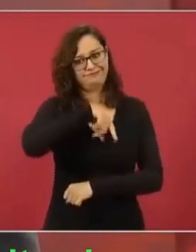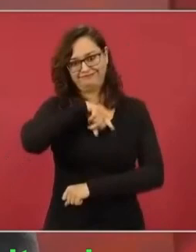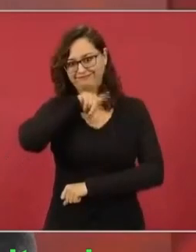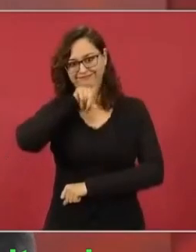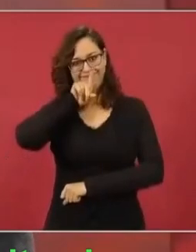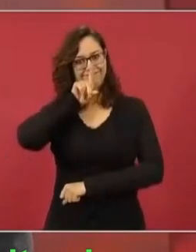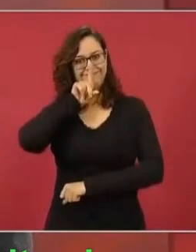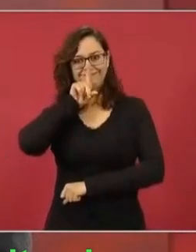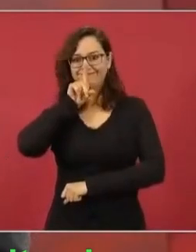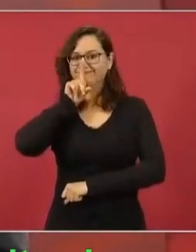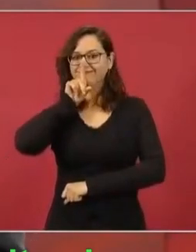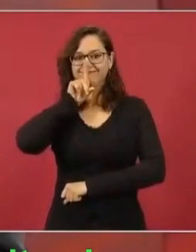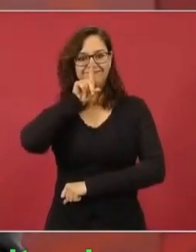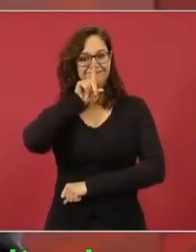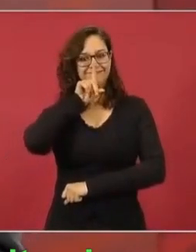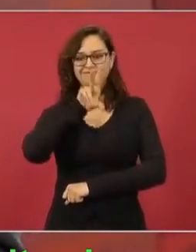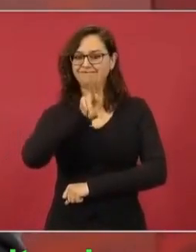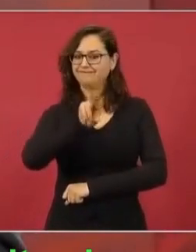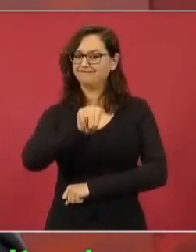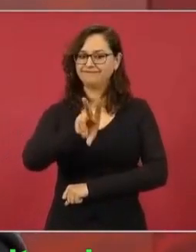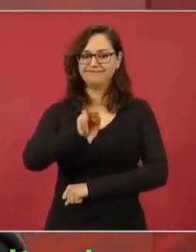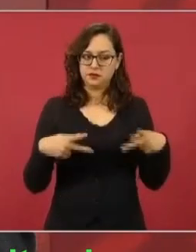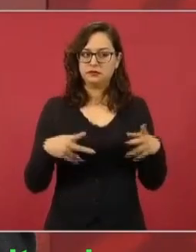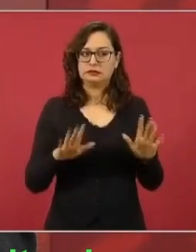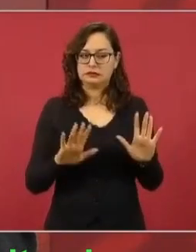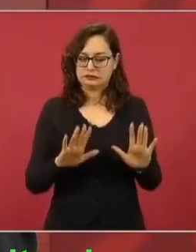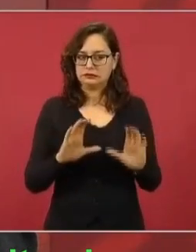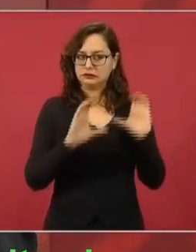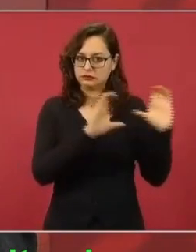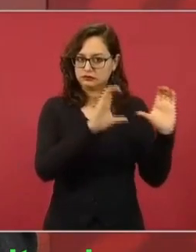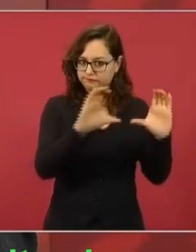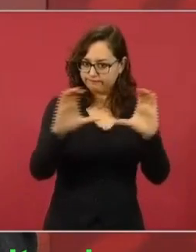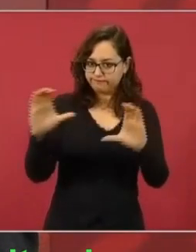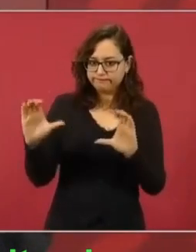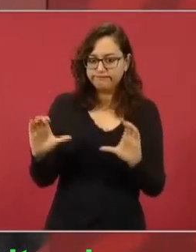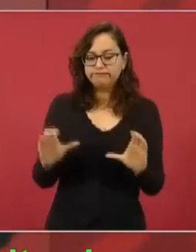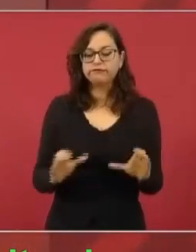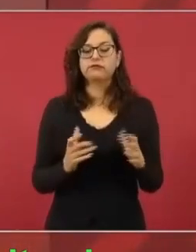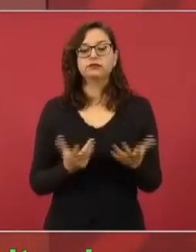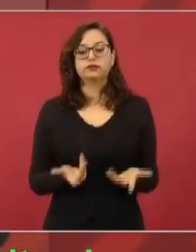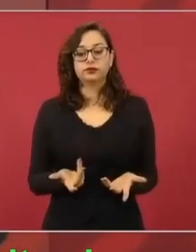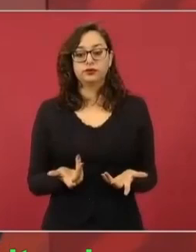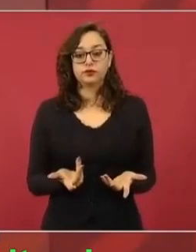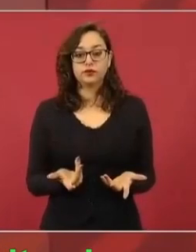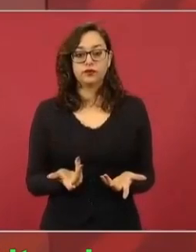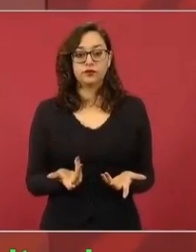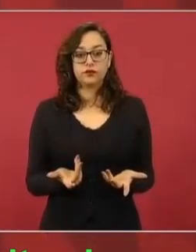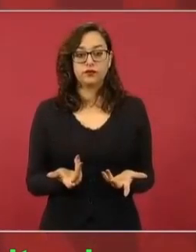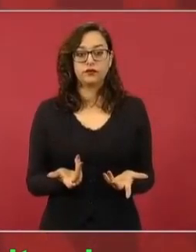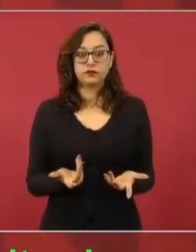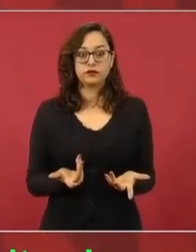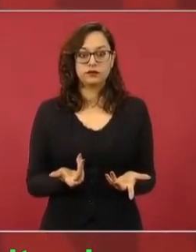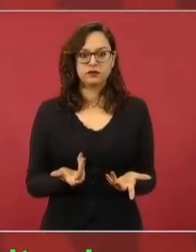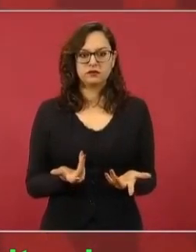No, no, porque también hay un daño